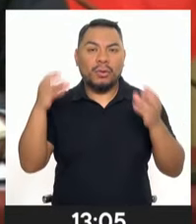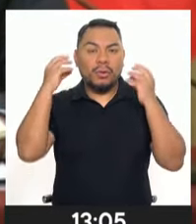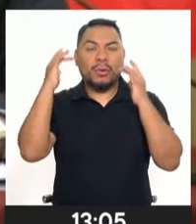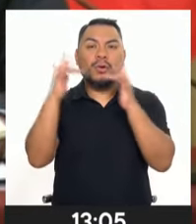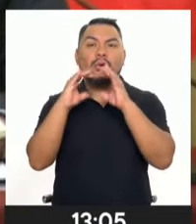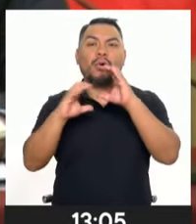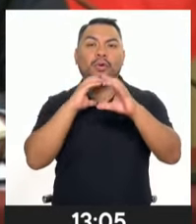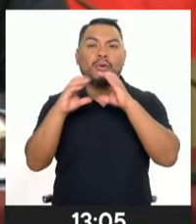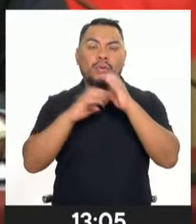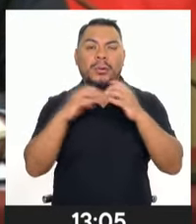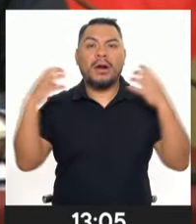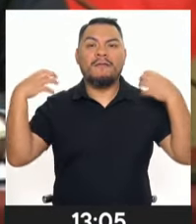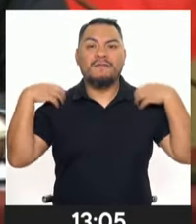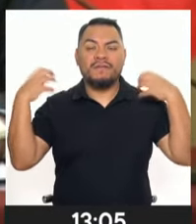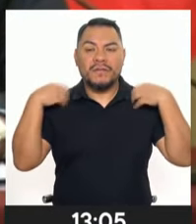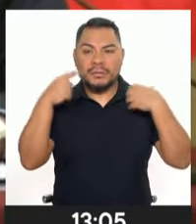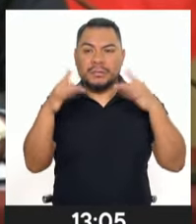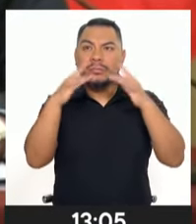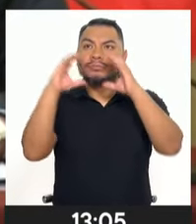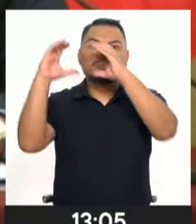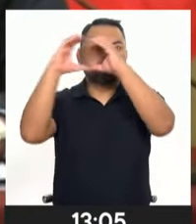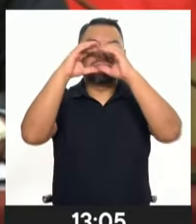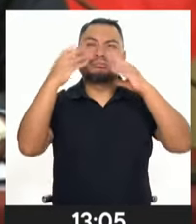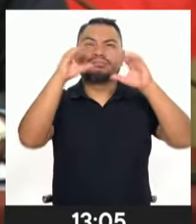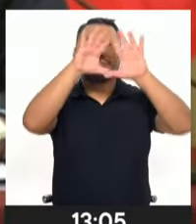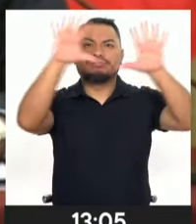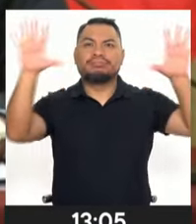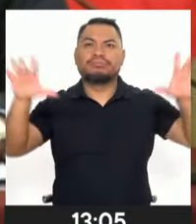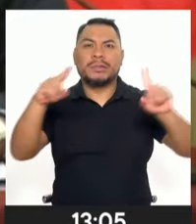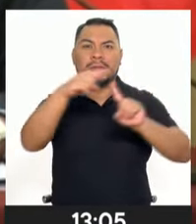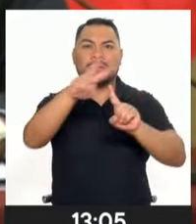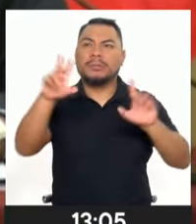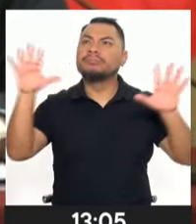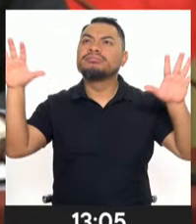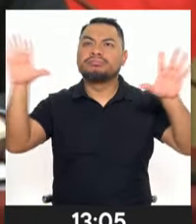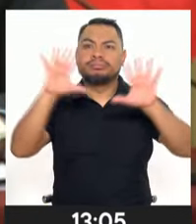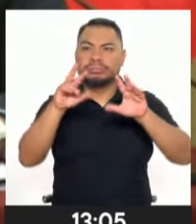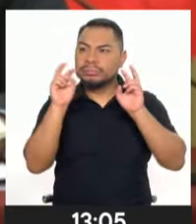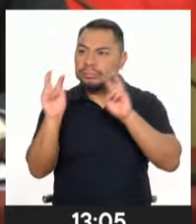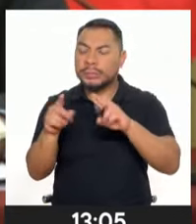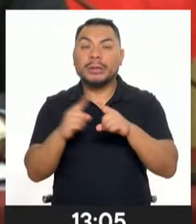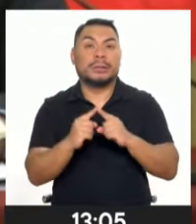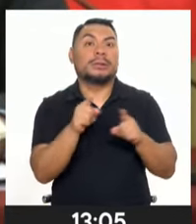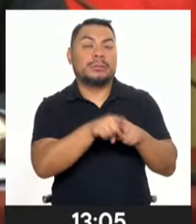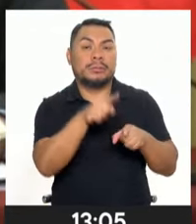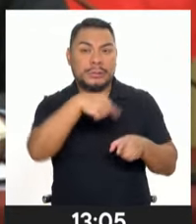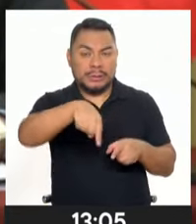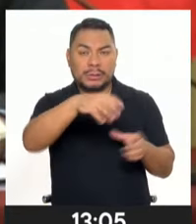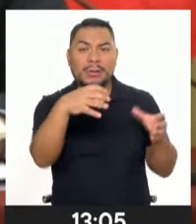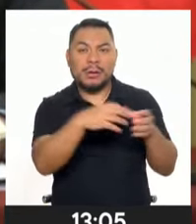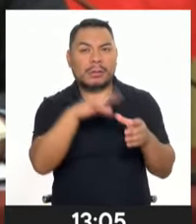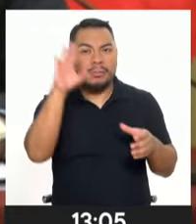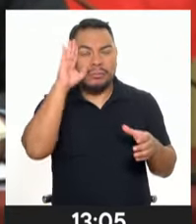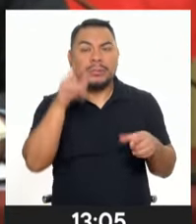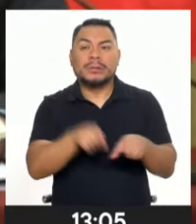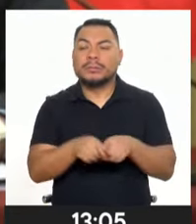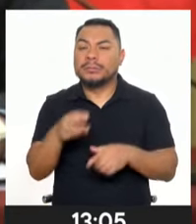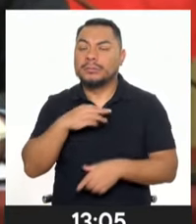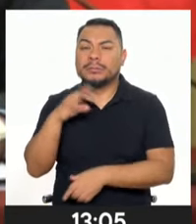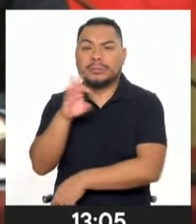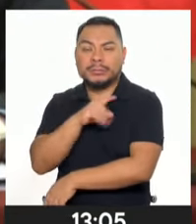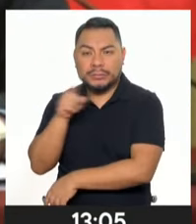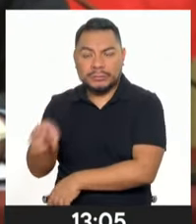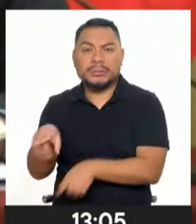integral de la Municipalidad Metropolitana, tenemos la presencia de efectivos de la Policía Nacional, del Ministerio Público, de la